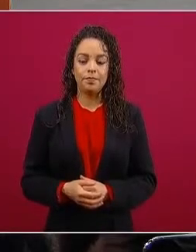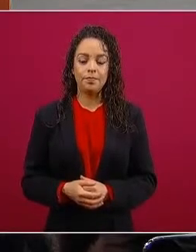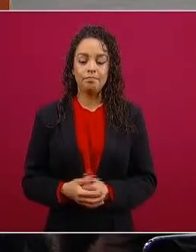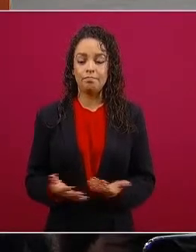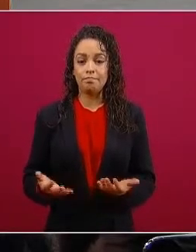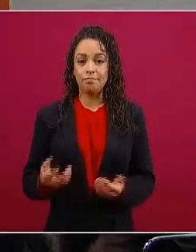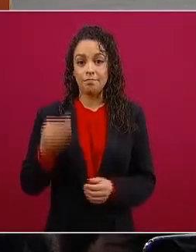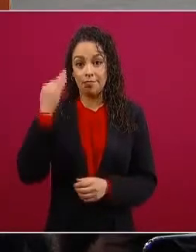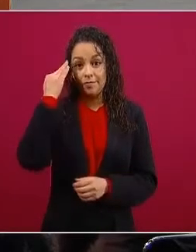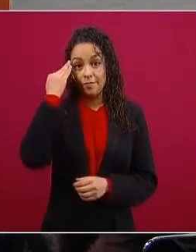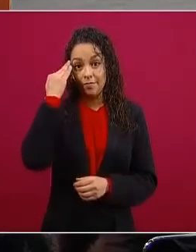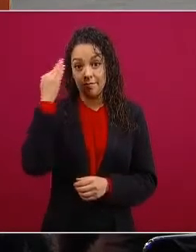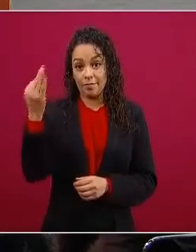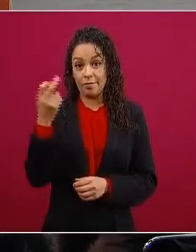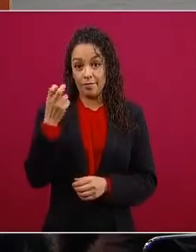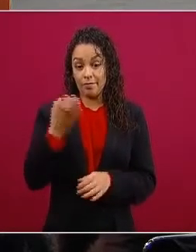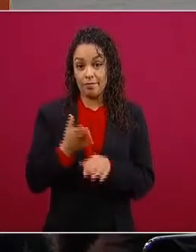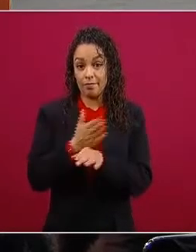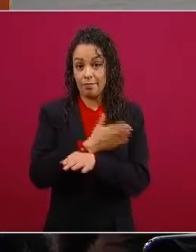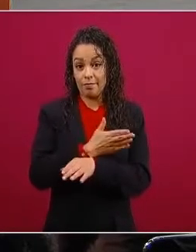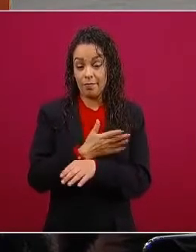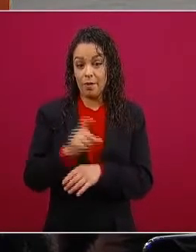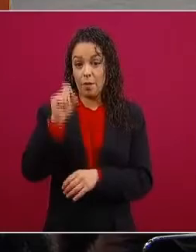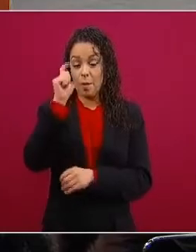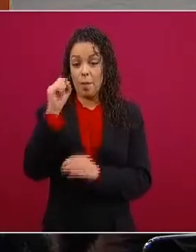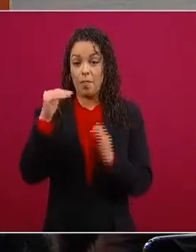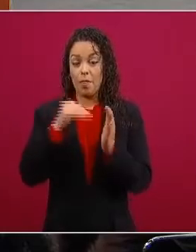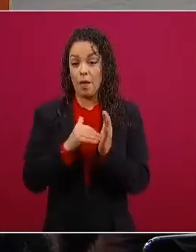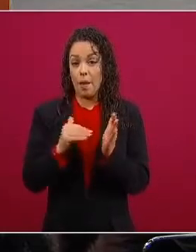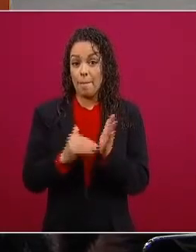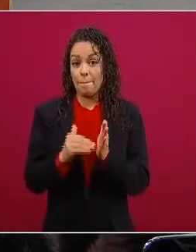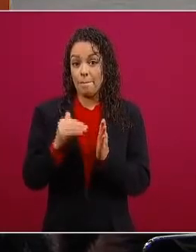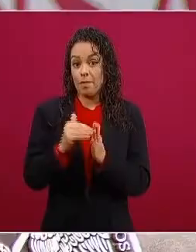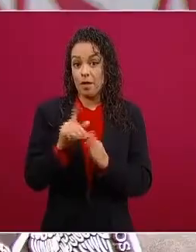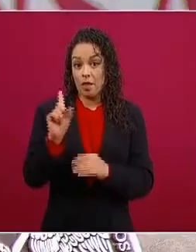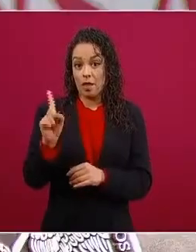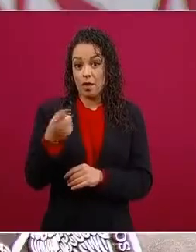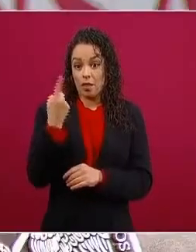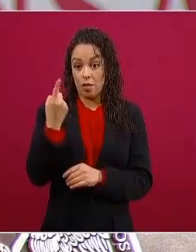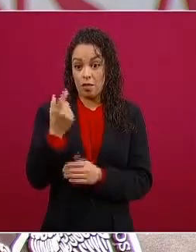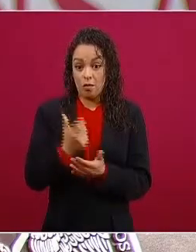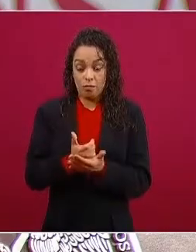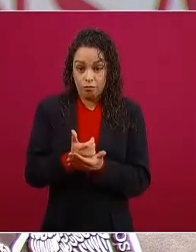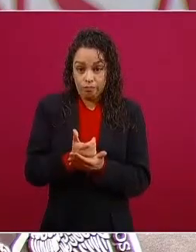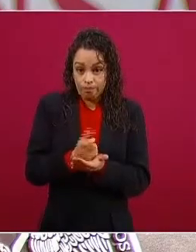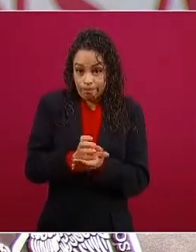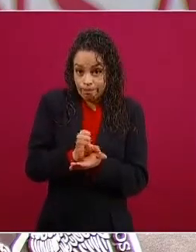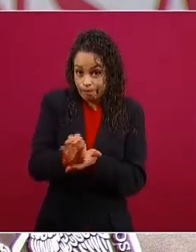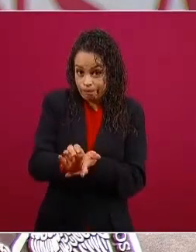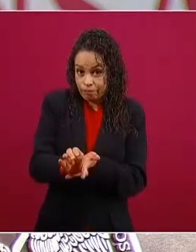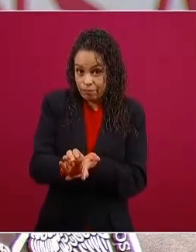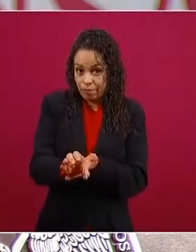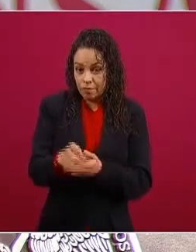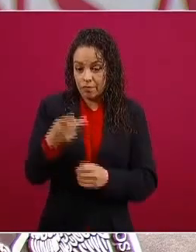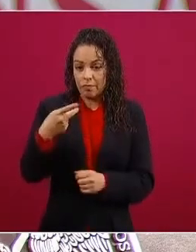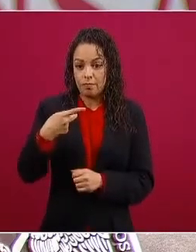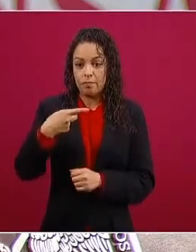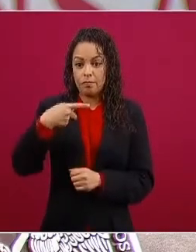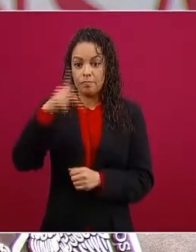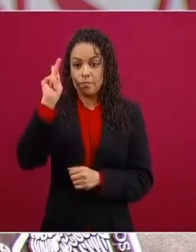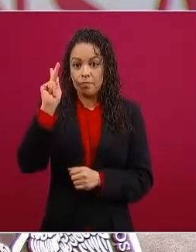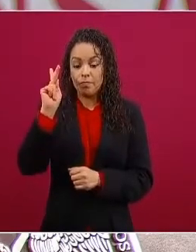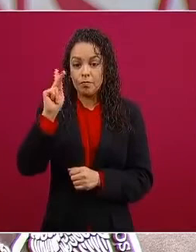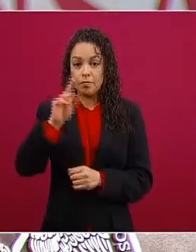nos dieron 20 mil millones de dólares pero quedó hipotecado todo el ingreso